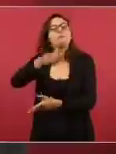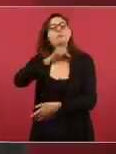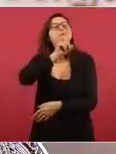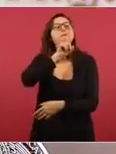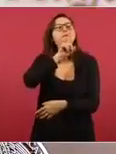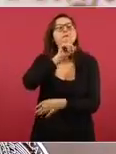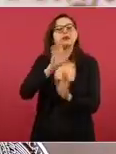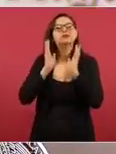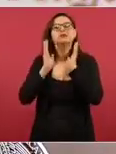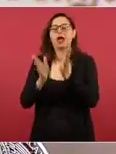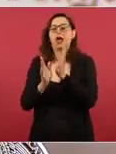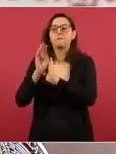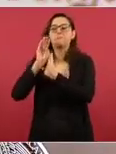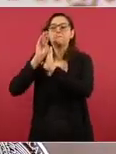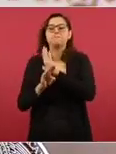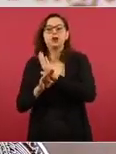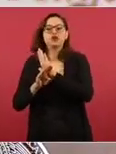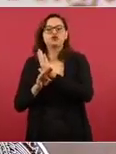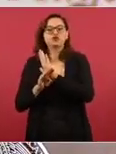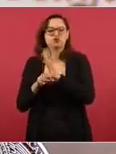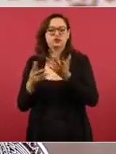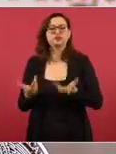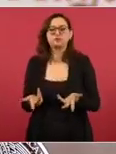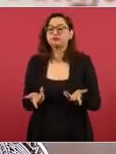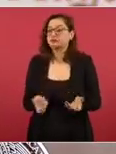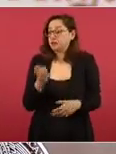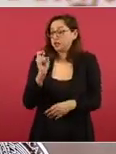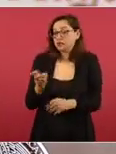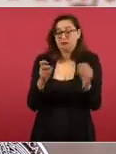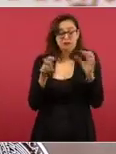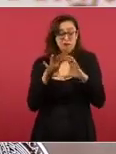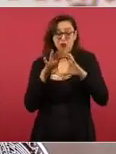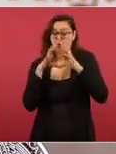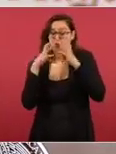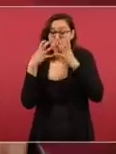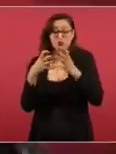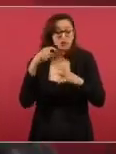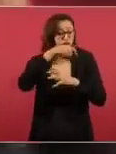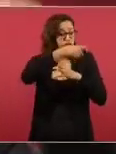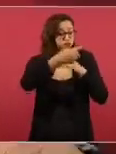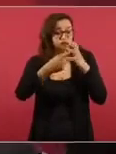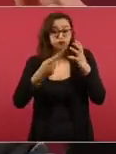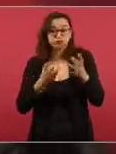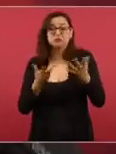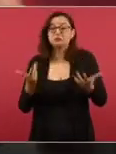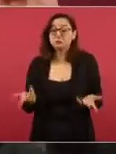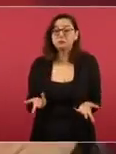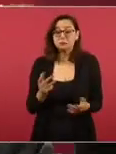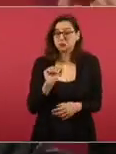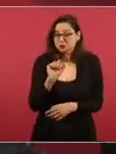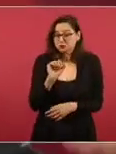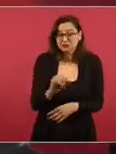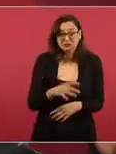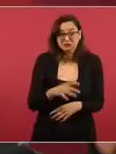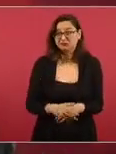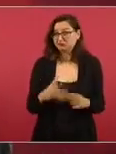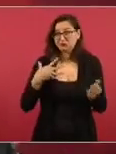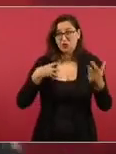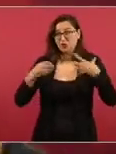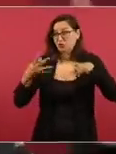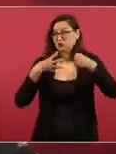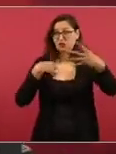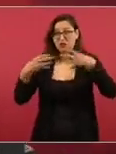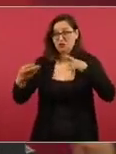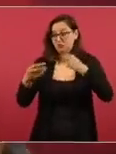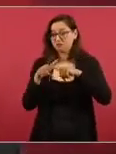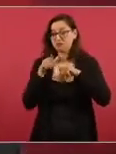con la variante Ómicron, lo vimos en todo el mundo y eso es lo que va a ocurrir, va a empezar a haber algunas oleadas que